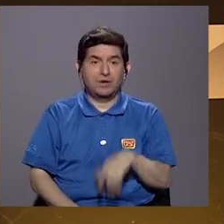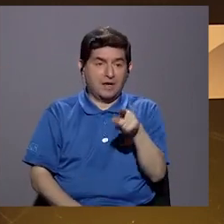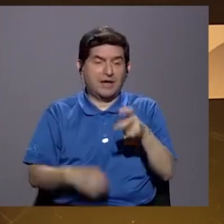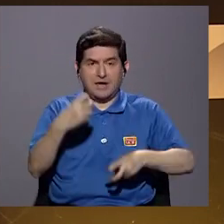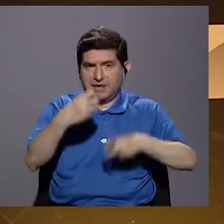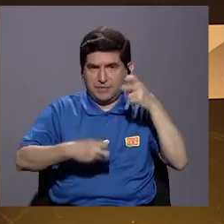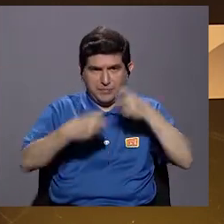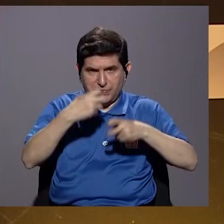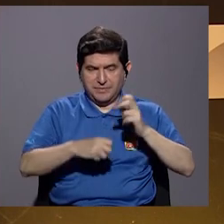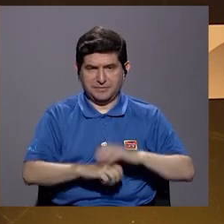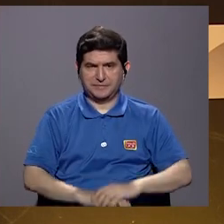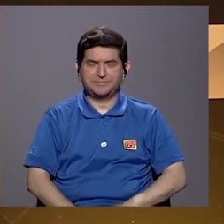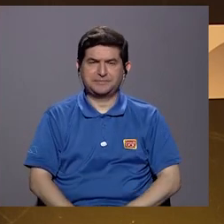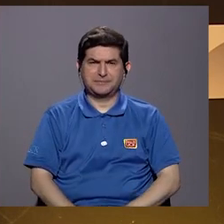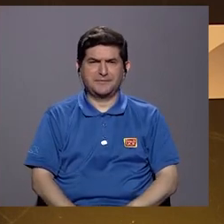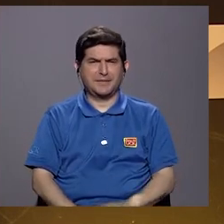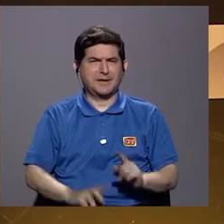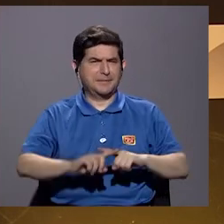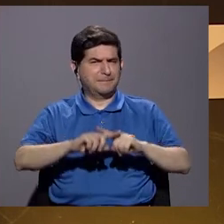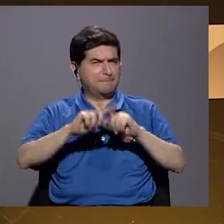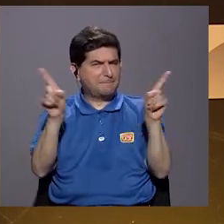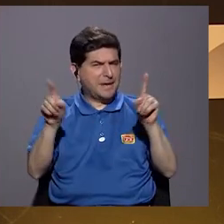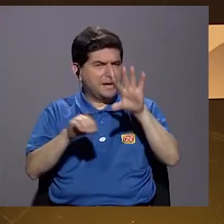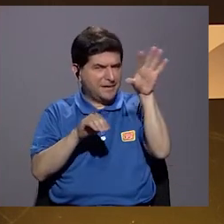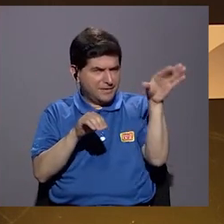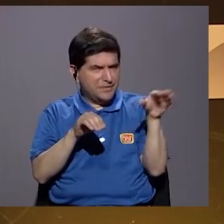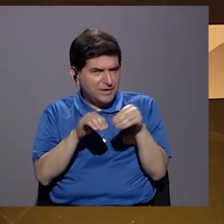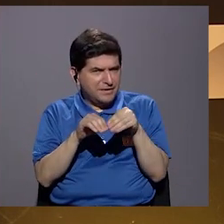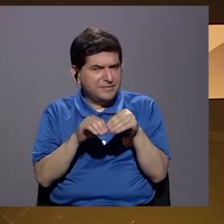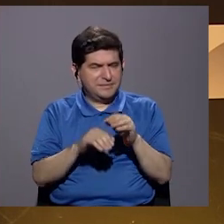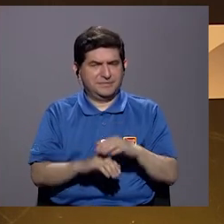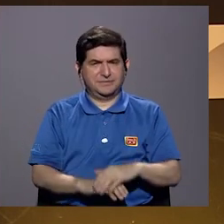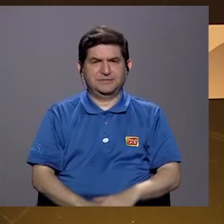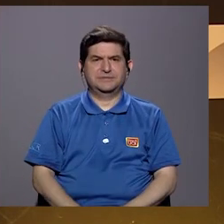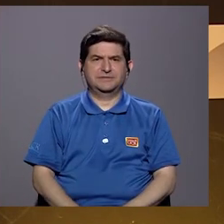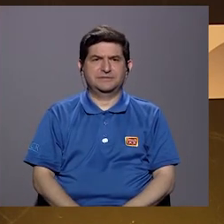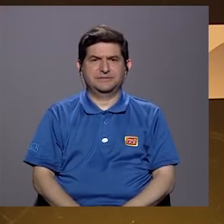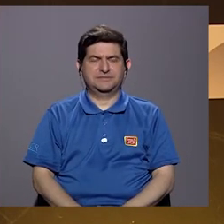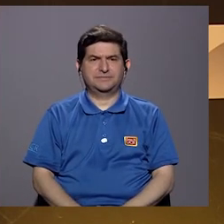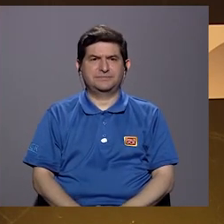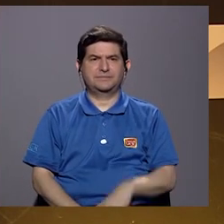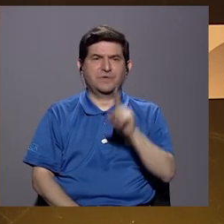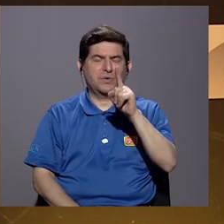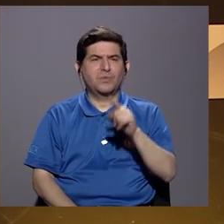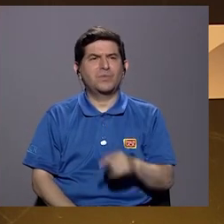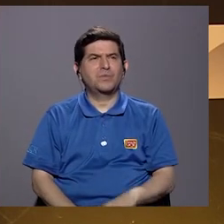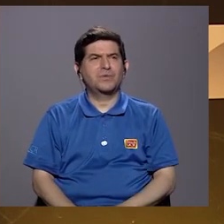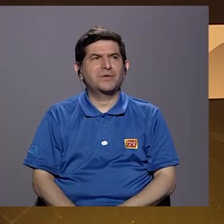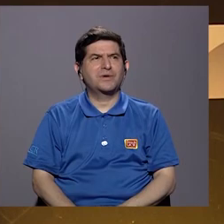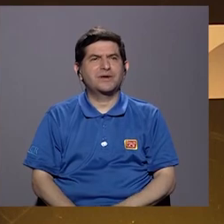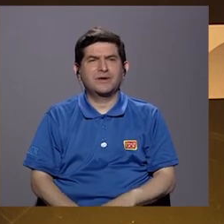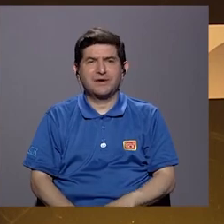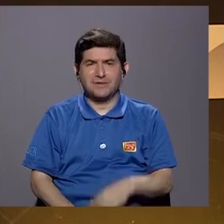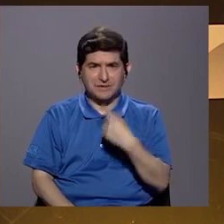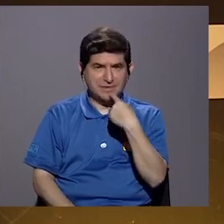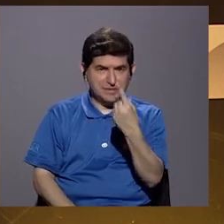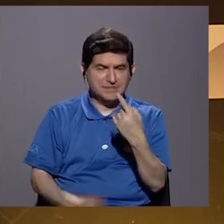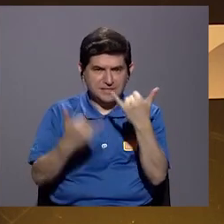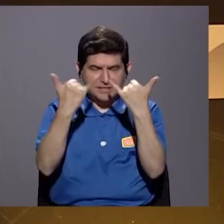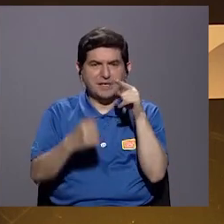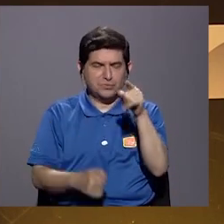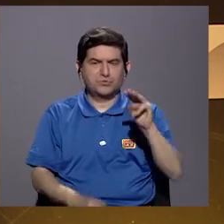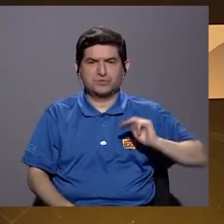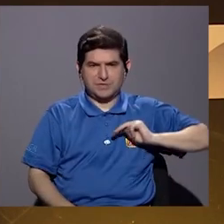este problema. Pero además de eso, hay que agregarle una manifestación hecha por ustedes